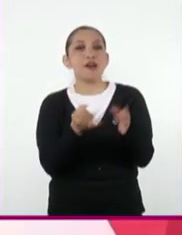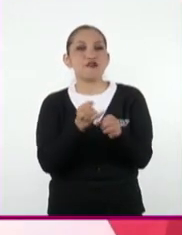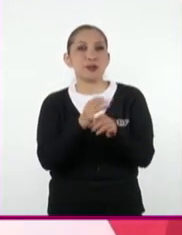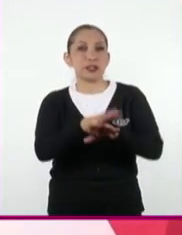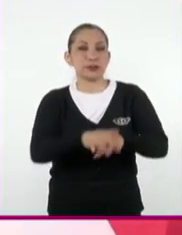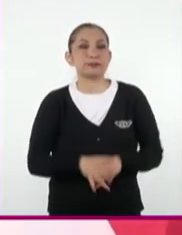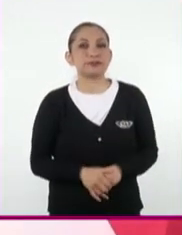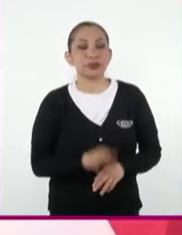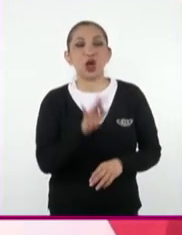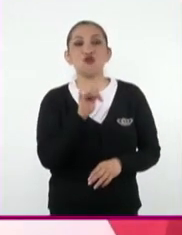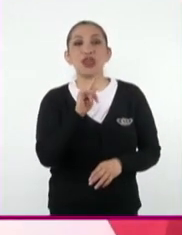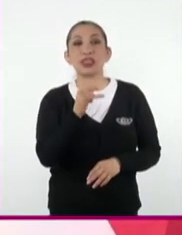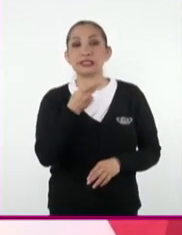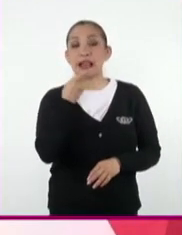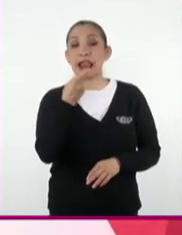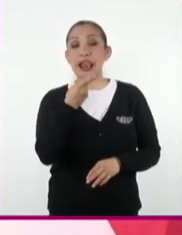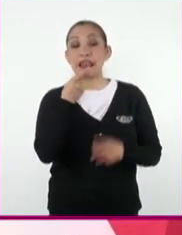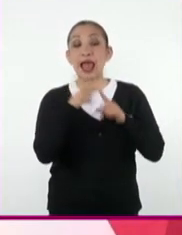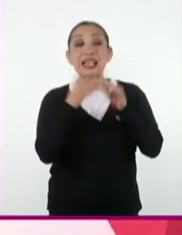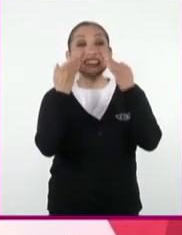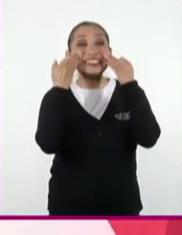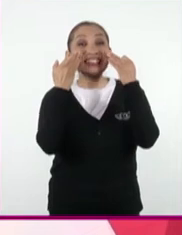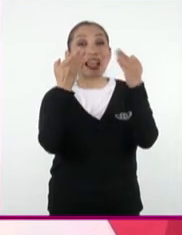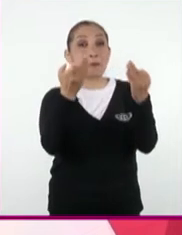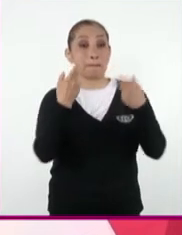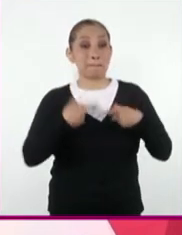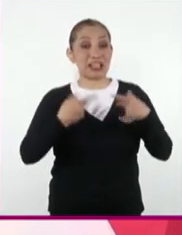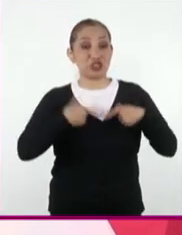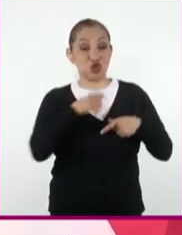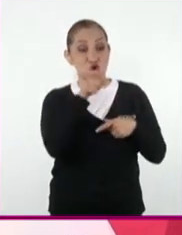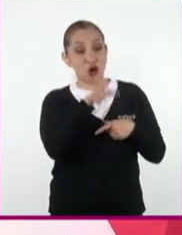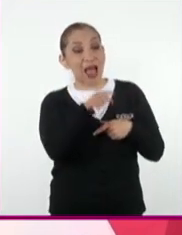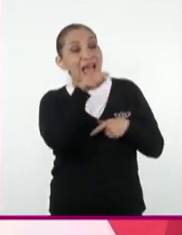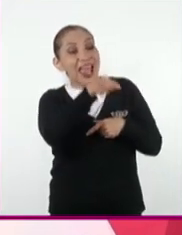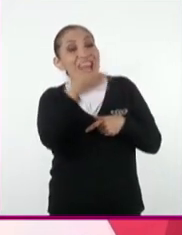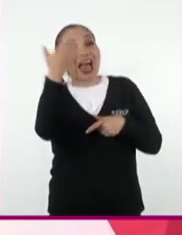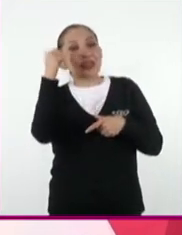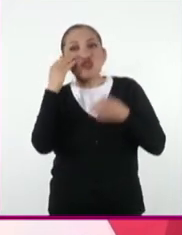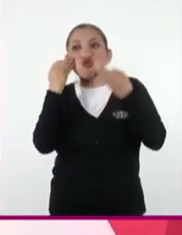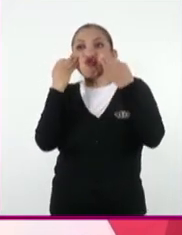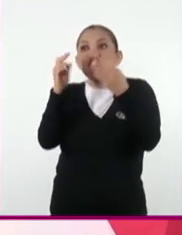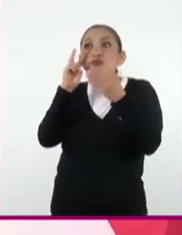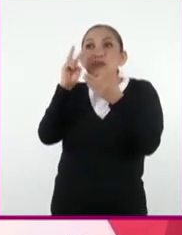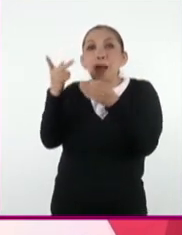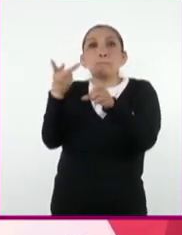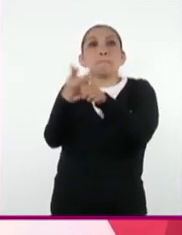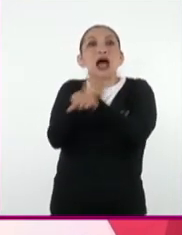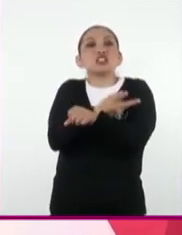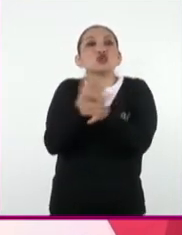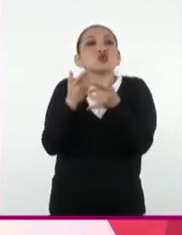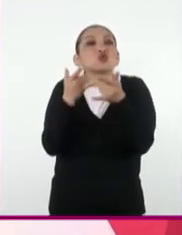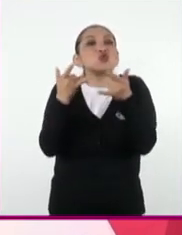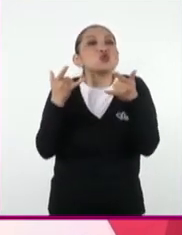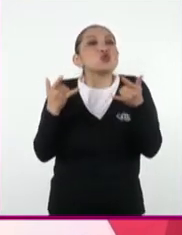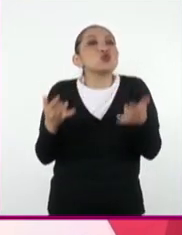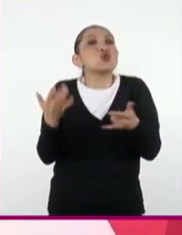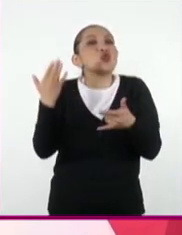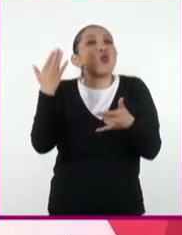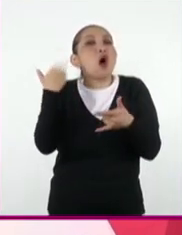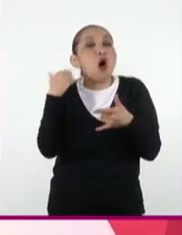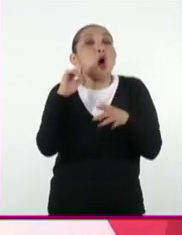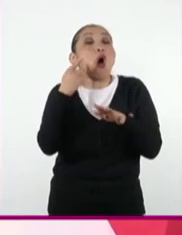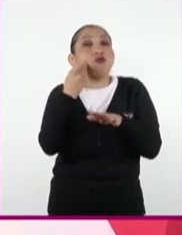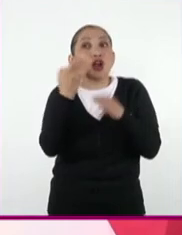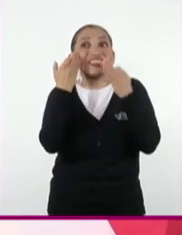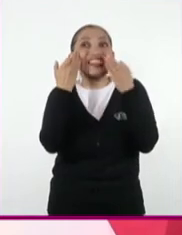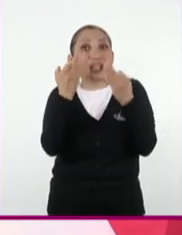Las fuentes orales son los testimonios de las personas que fueron protagonistas de acontecimientos históricos o